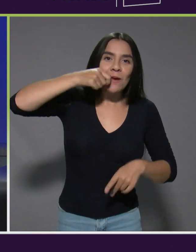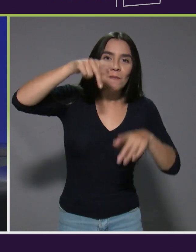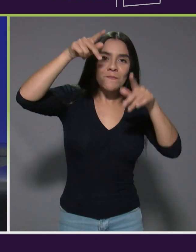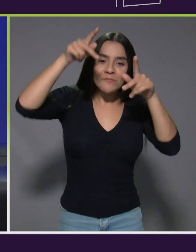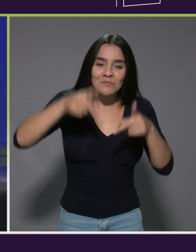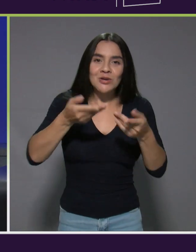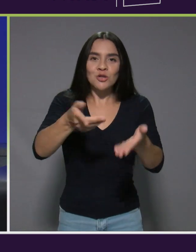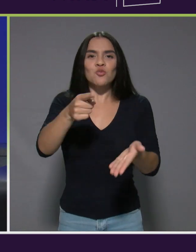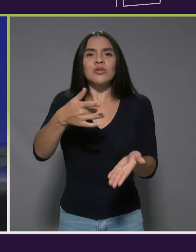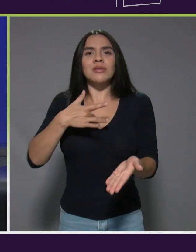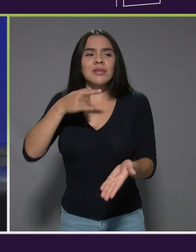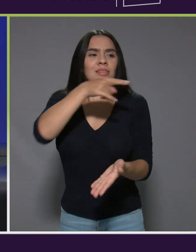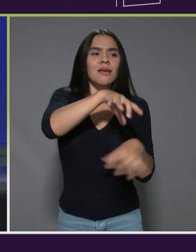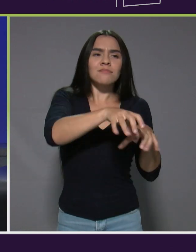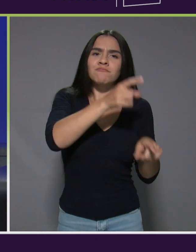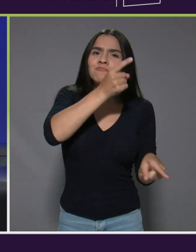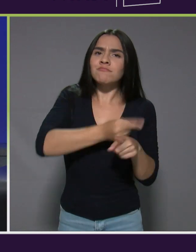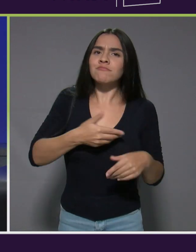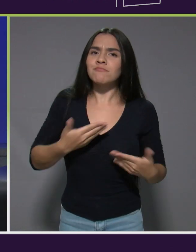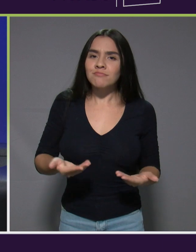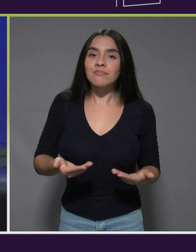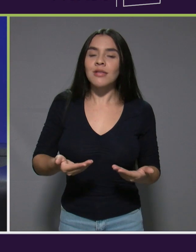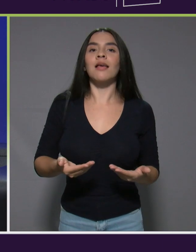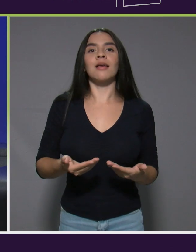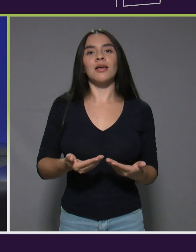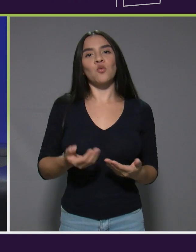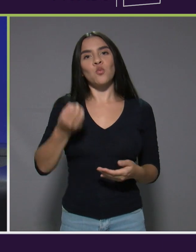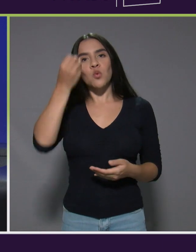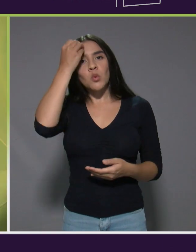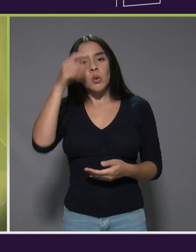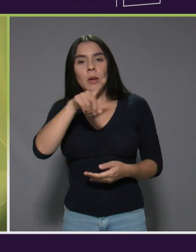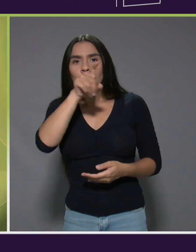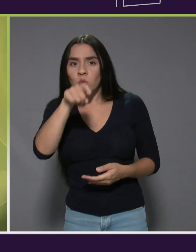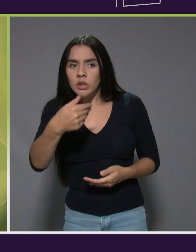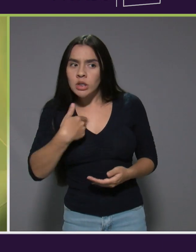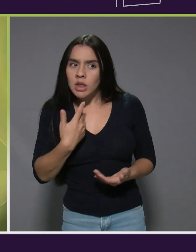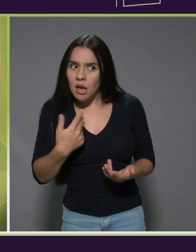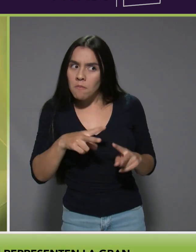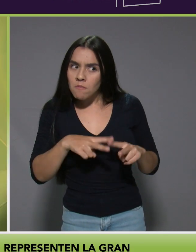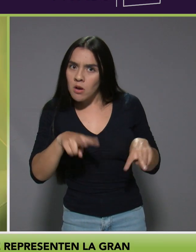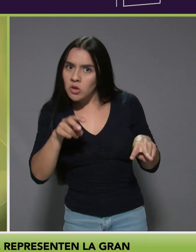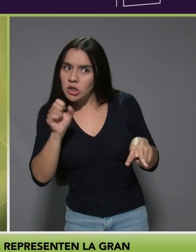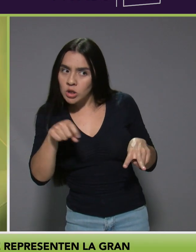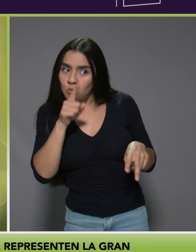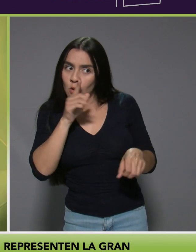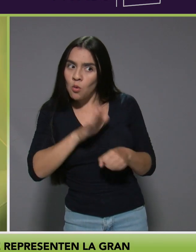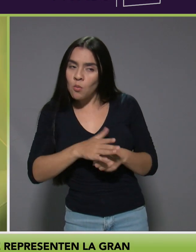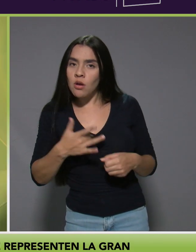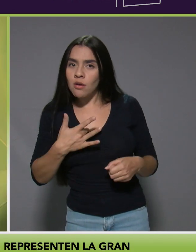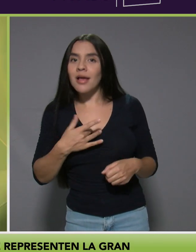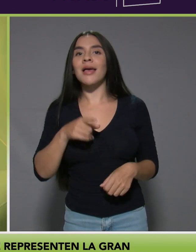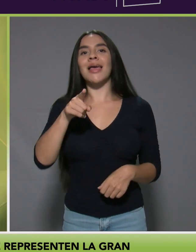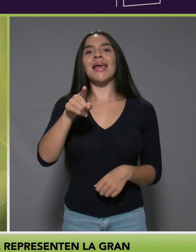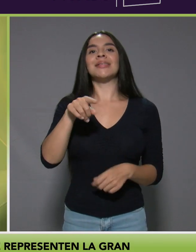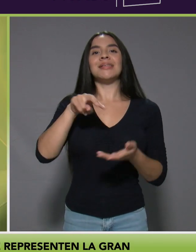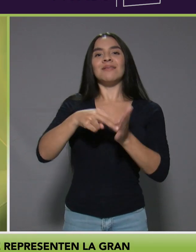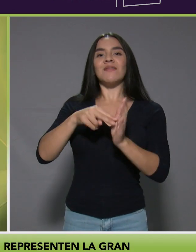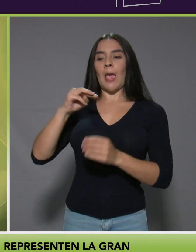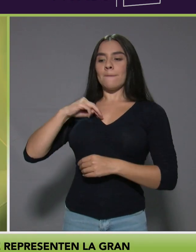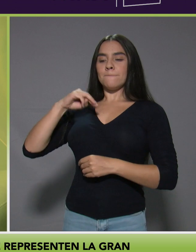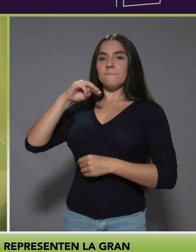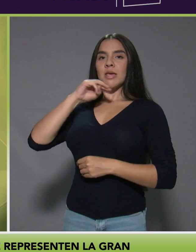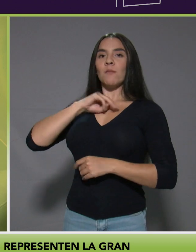siente de esa acción? O sea, ¿realmente lo ve valioso? ¿Cree que se está cumpliendo? Eso se llama al miembro de consulta.